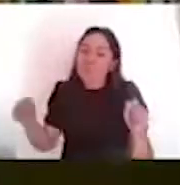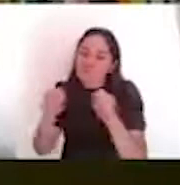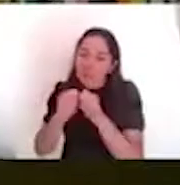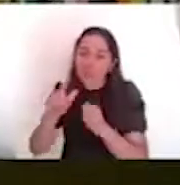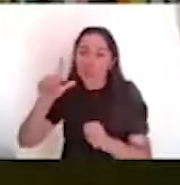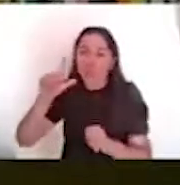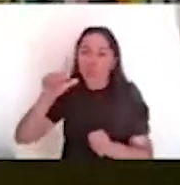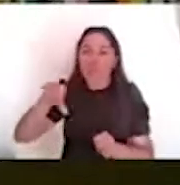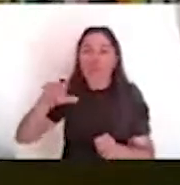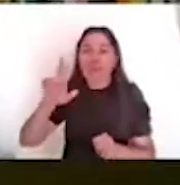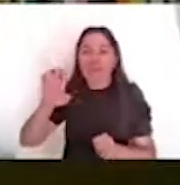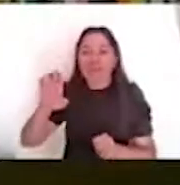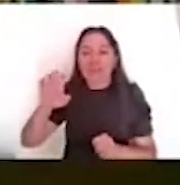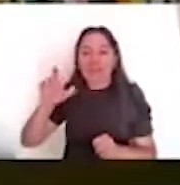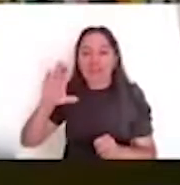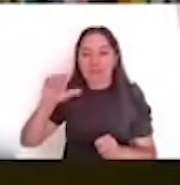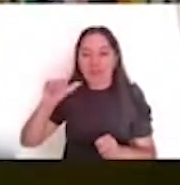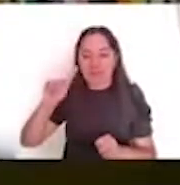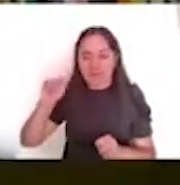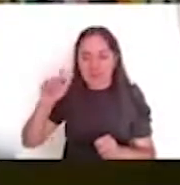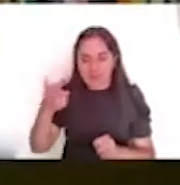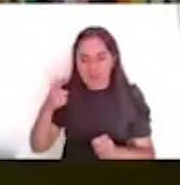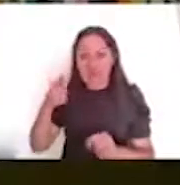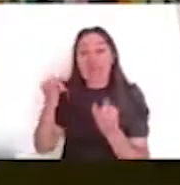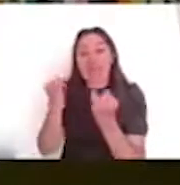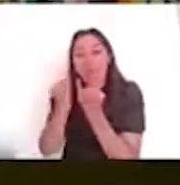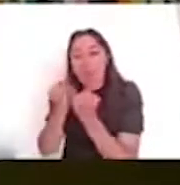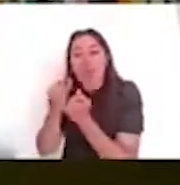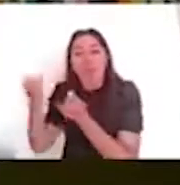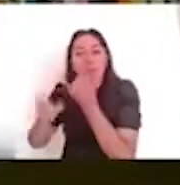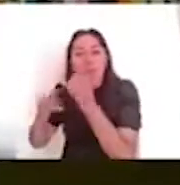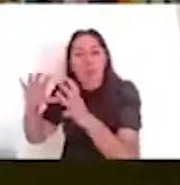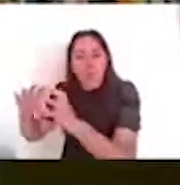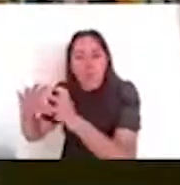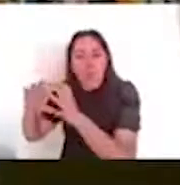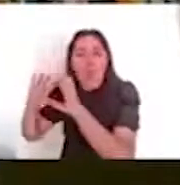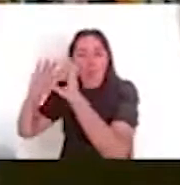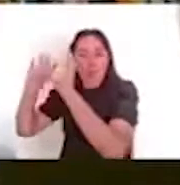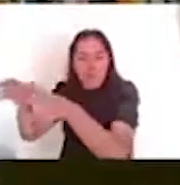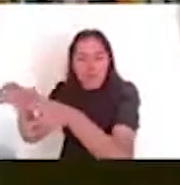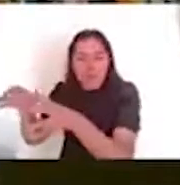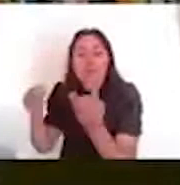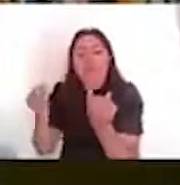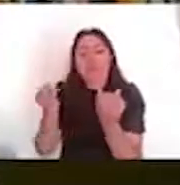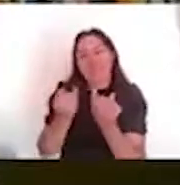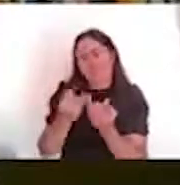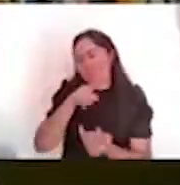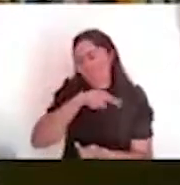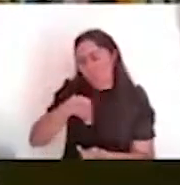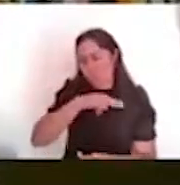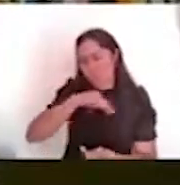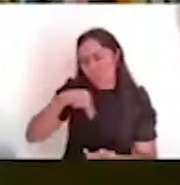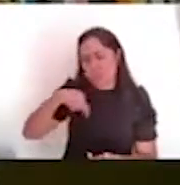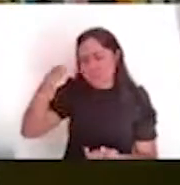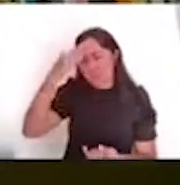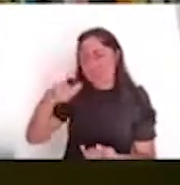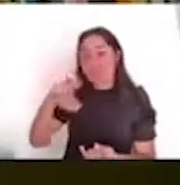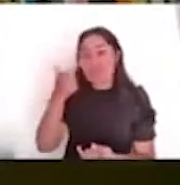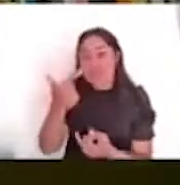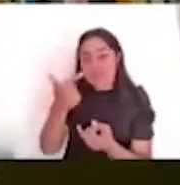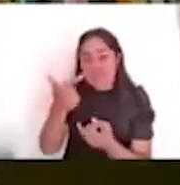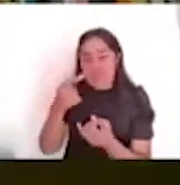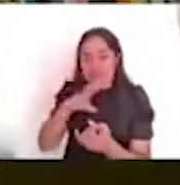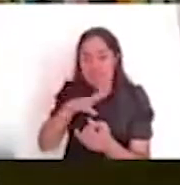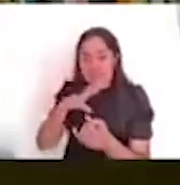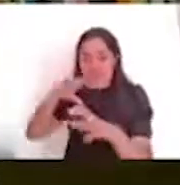parte del juego de pelota y el Weison Pantli. Sabíamos que había siete Sompantlis asociados al recinto sagrado, es lo que nos menciona